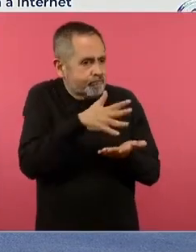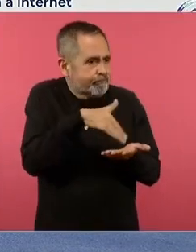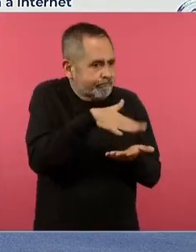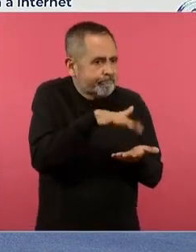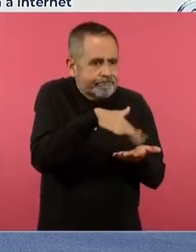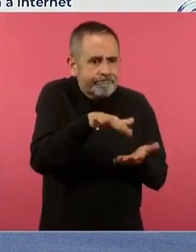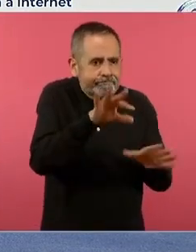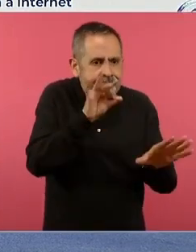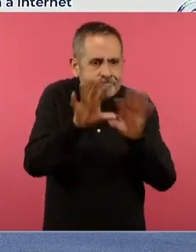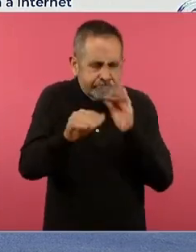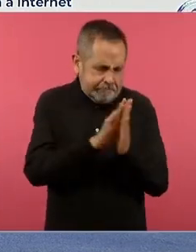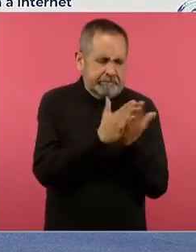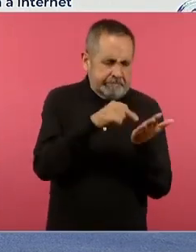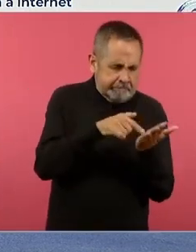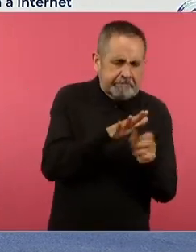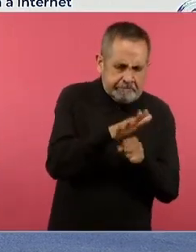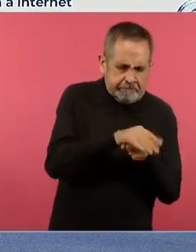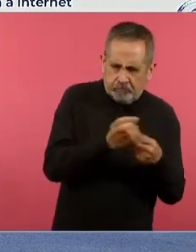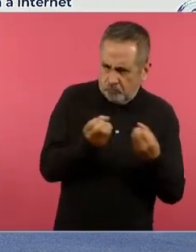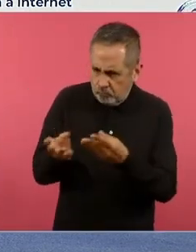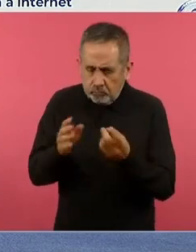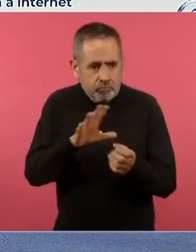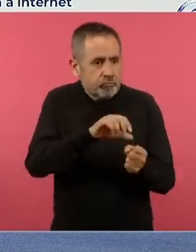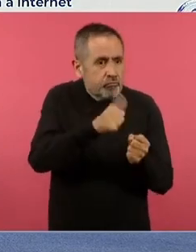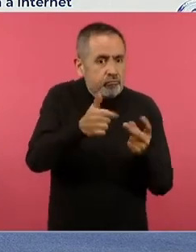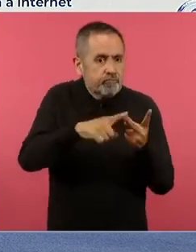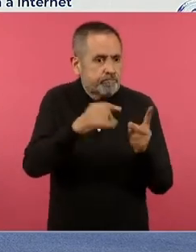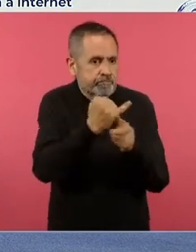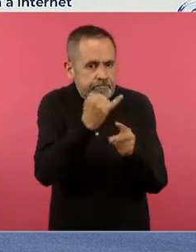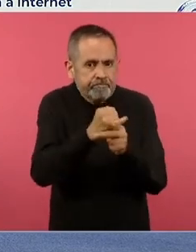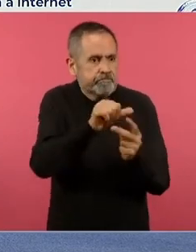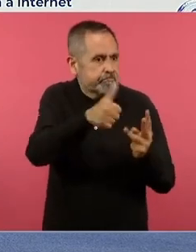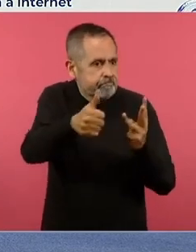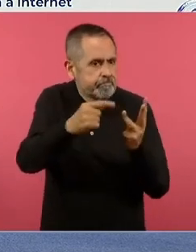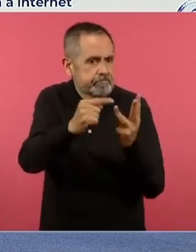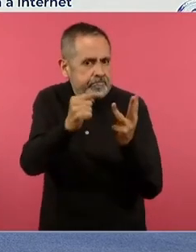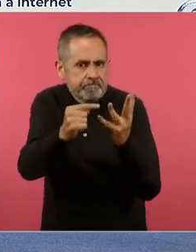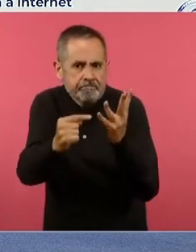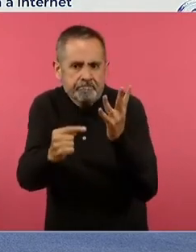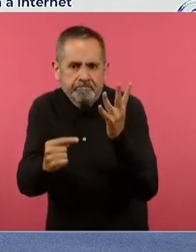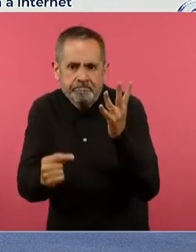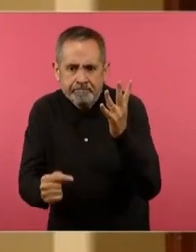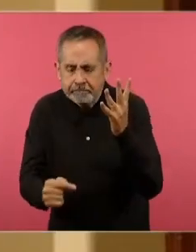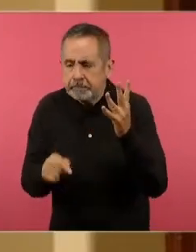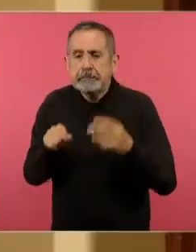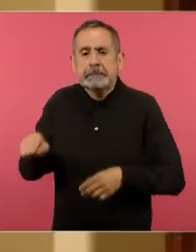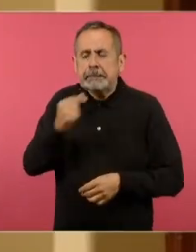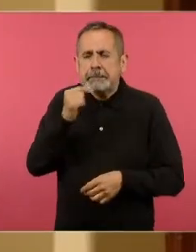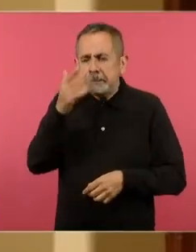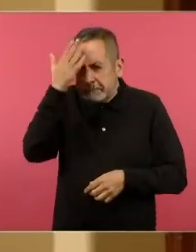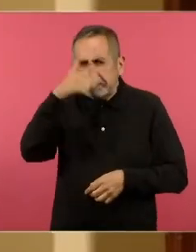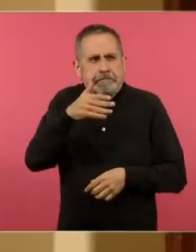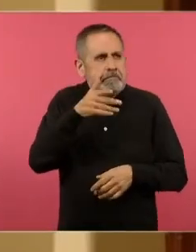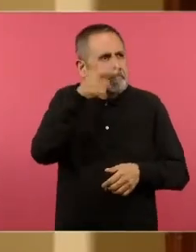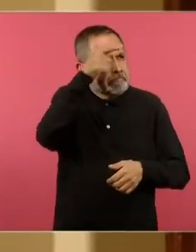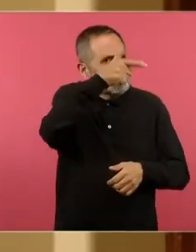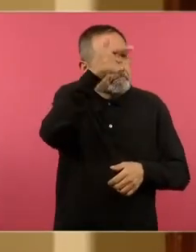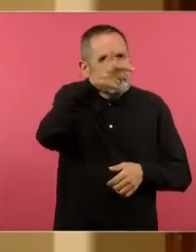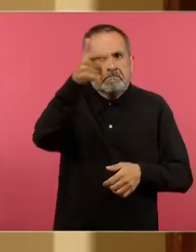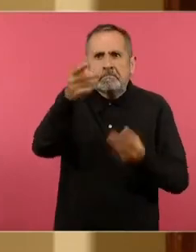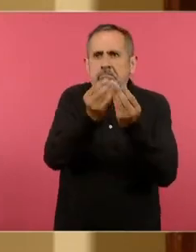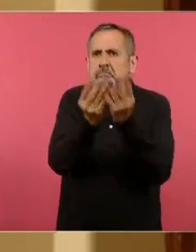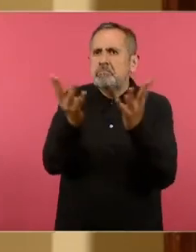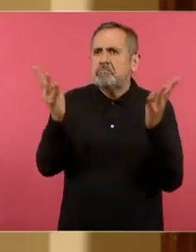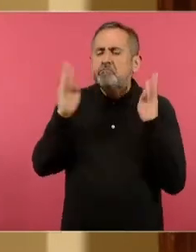libro es un elemento el libro de nuestros saberes es otro elemento pero hay lo que sabe la comunidad